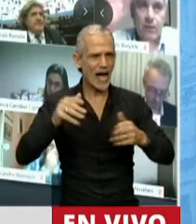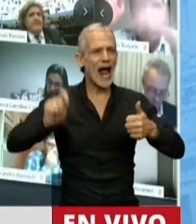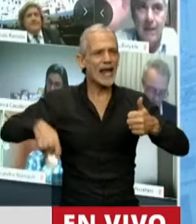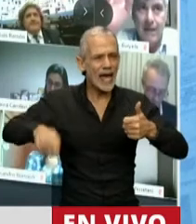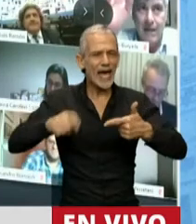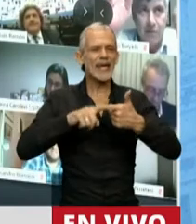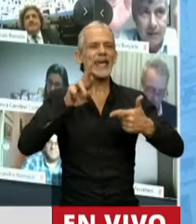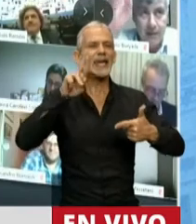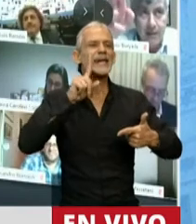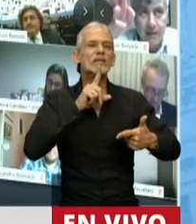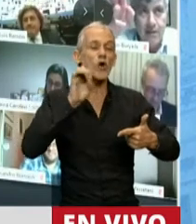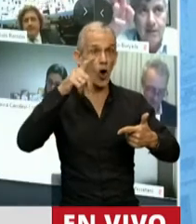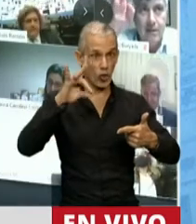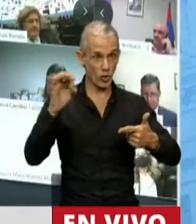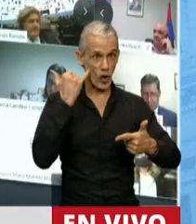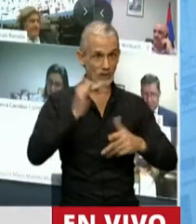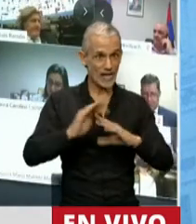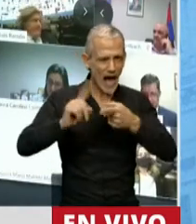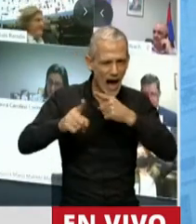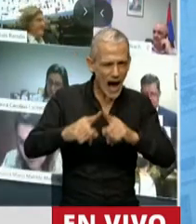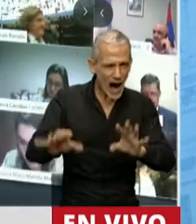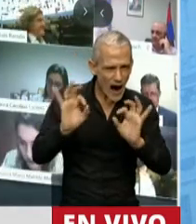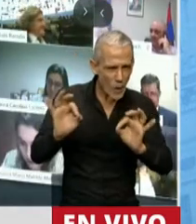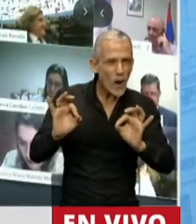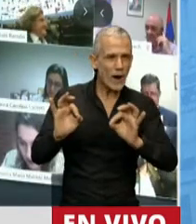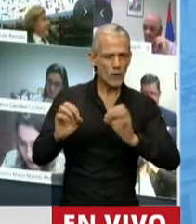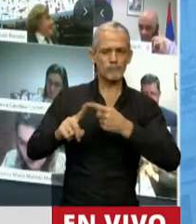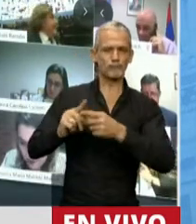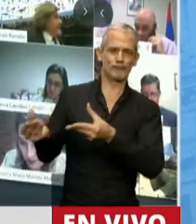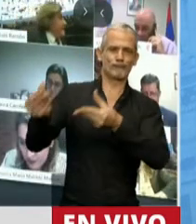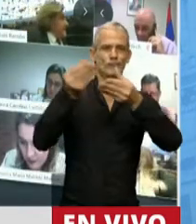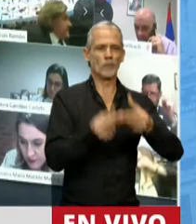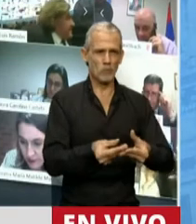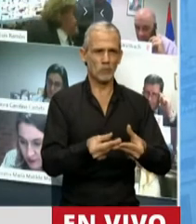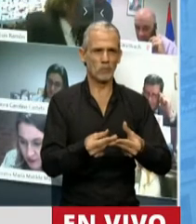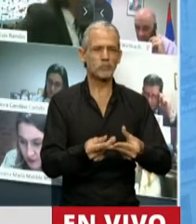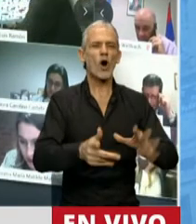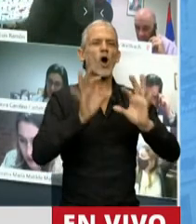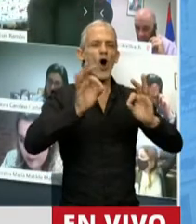Negri y Cristian Ritondo, hoy podemos estar tratándolo sobre tablas.